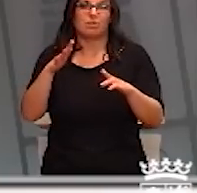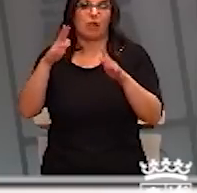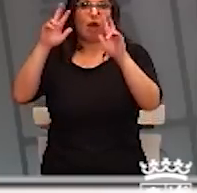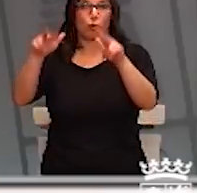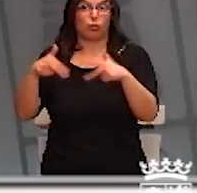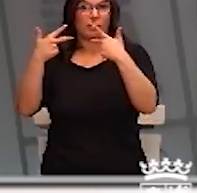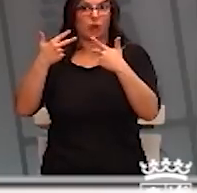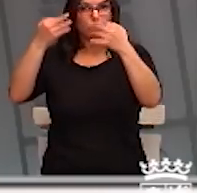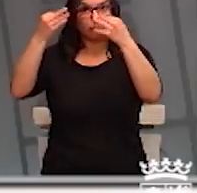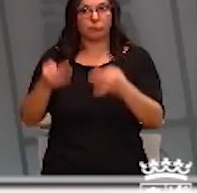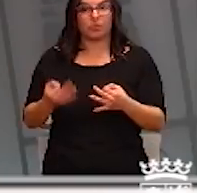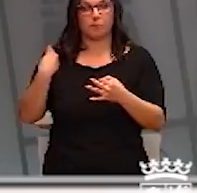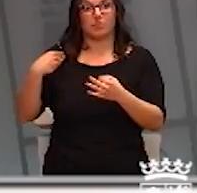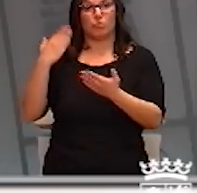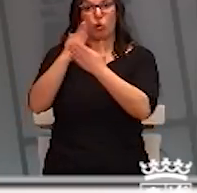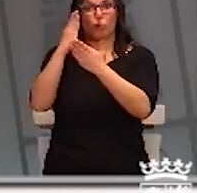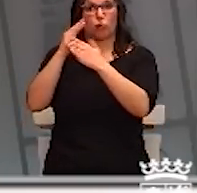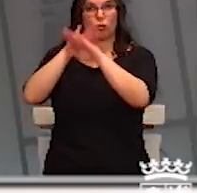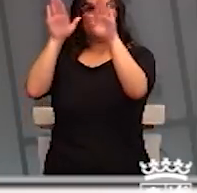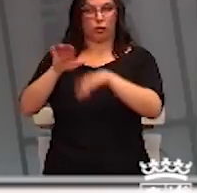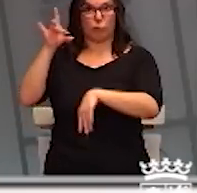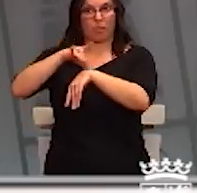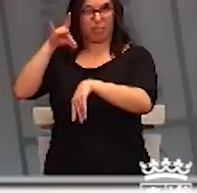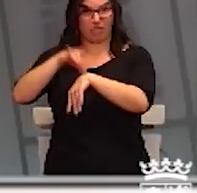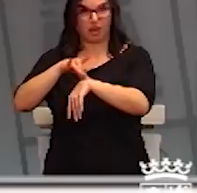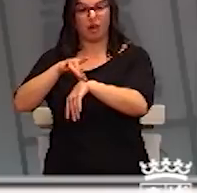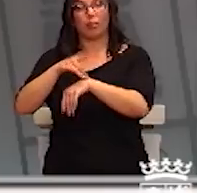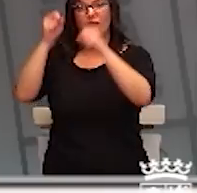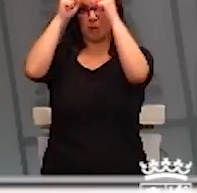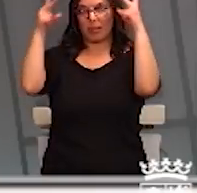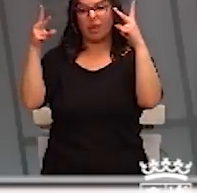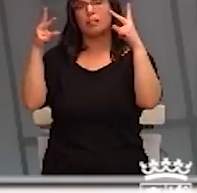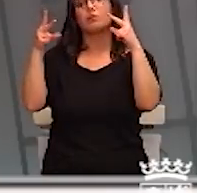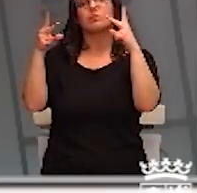estudiantes de último año en medicina y en enfermería